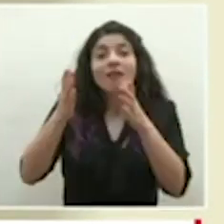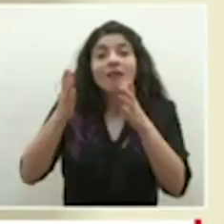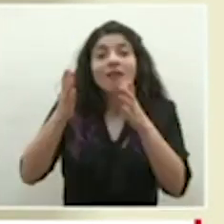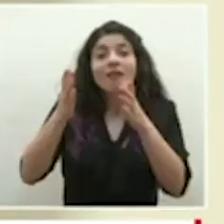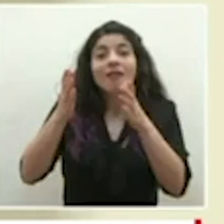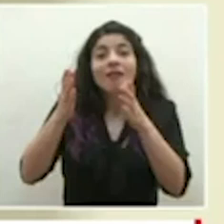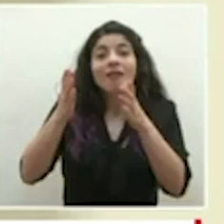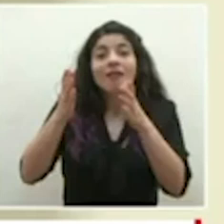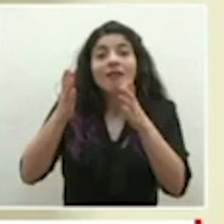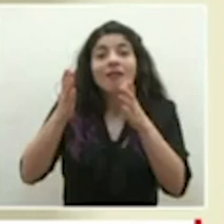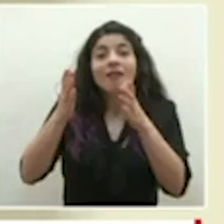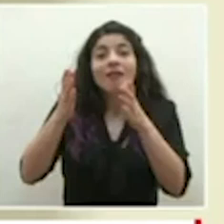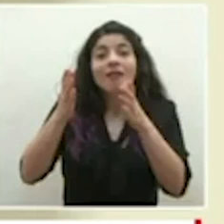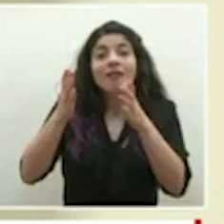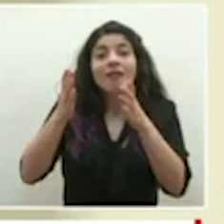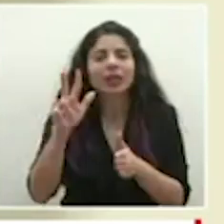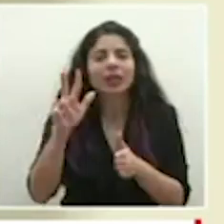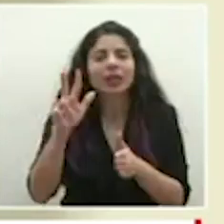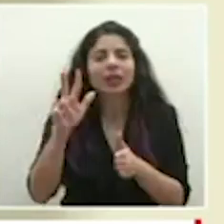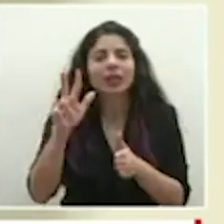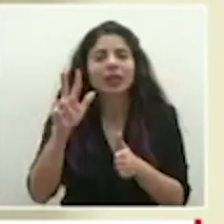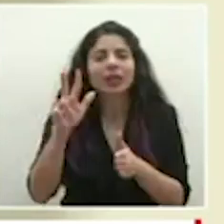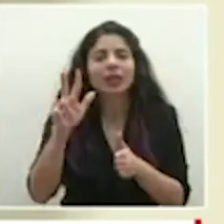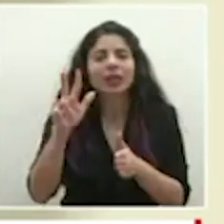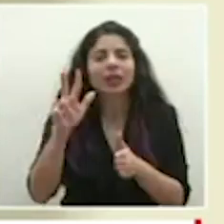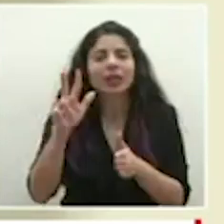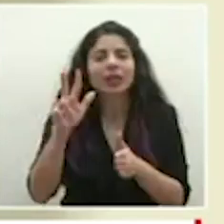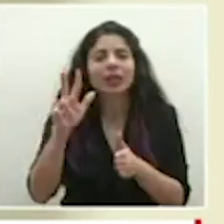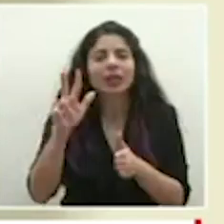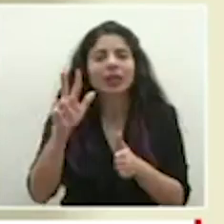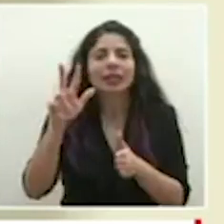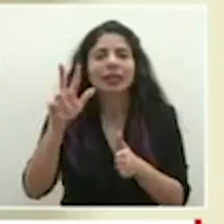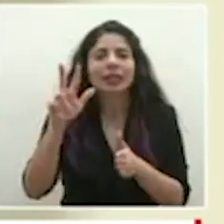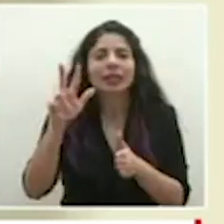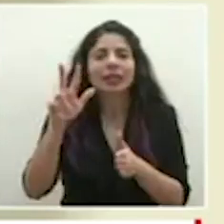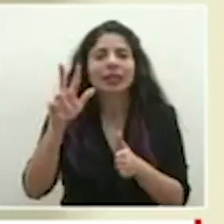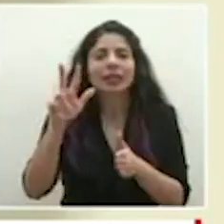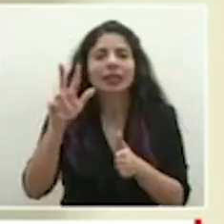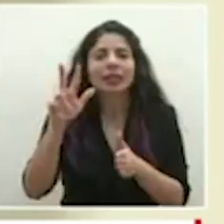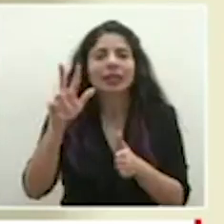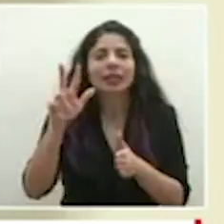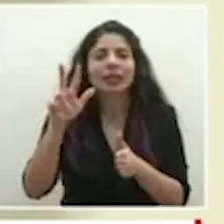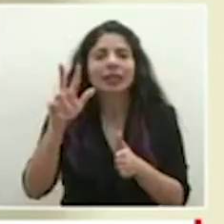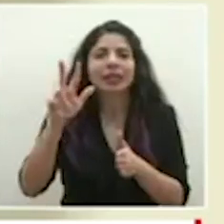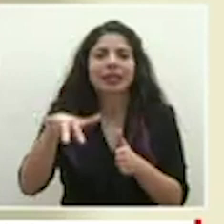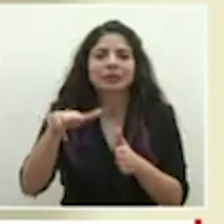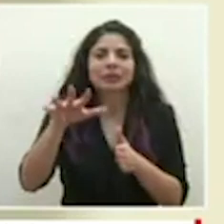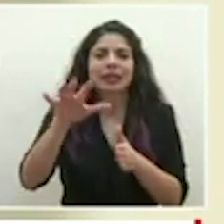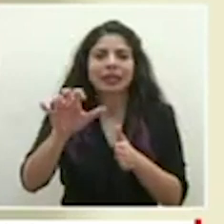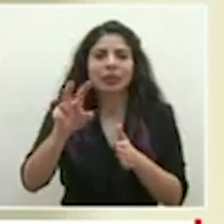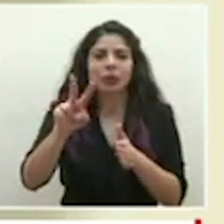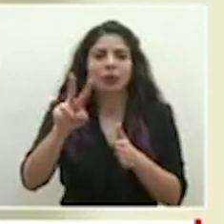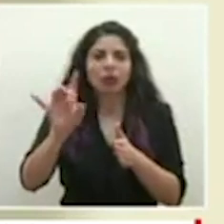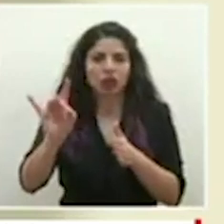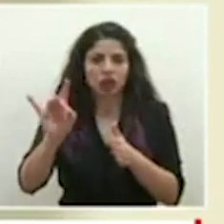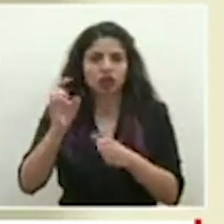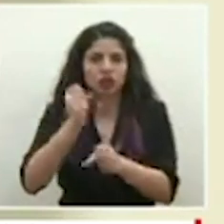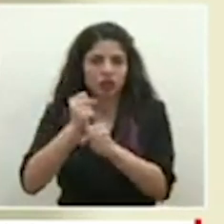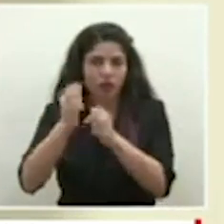incapacidad corresponden a funcionarios de la Caja 3.528